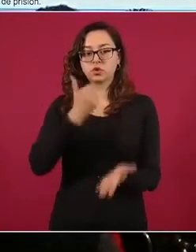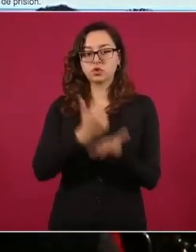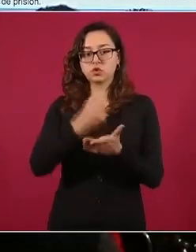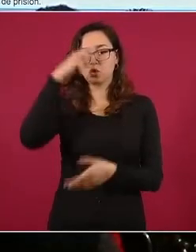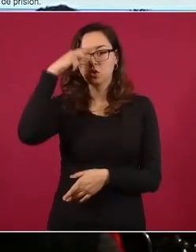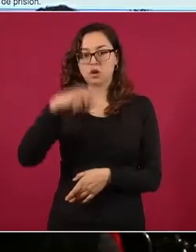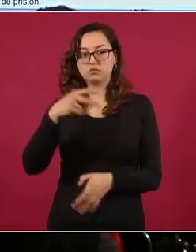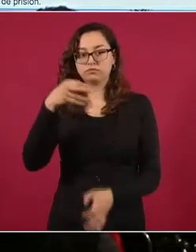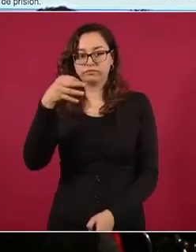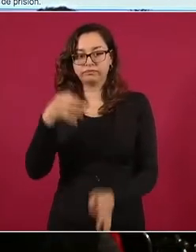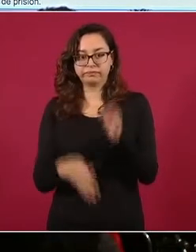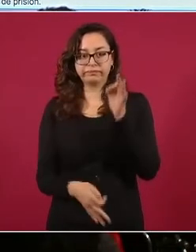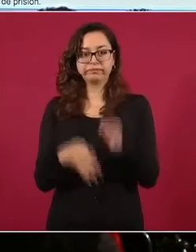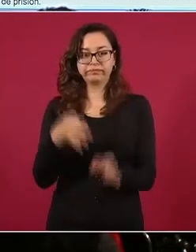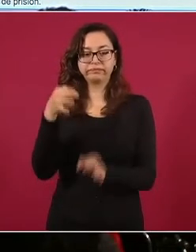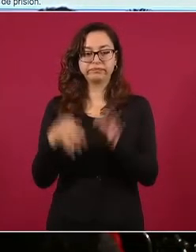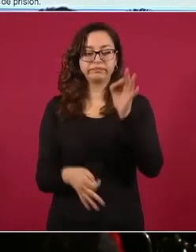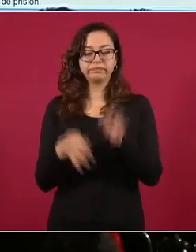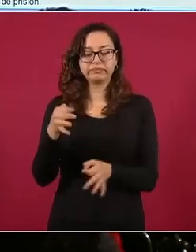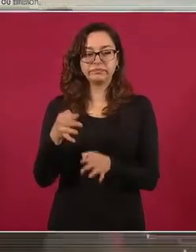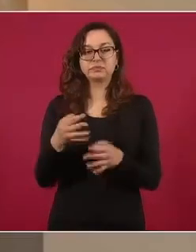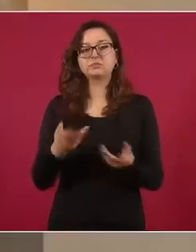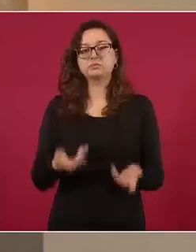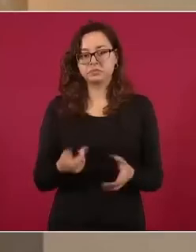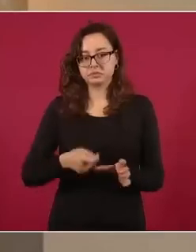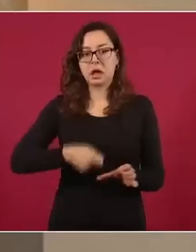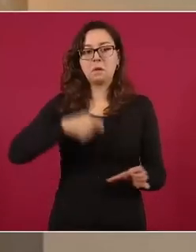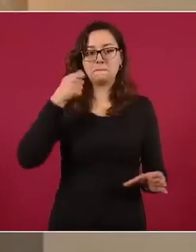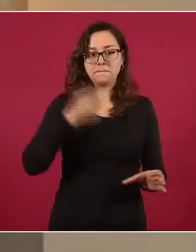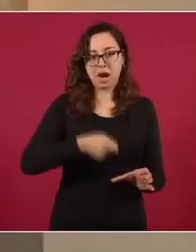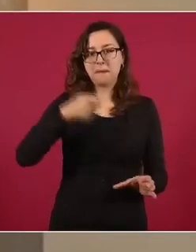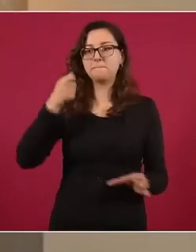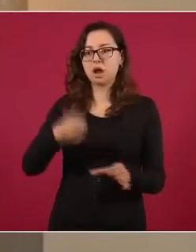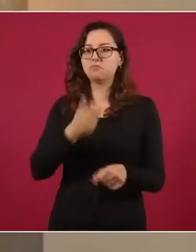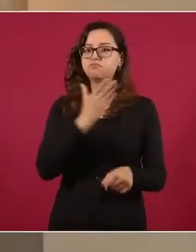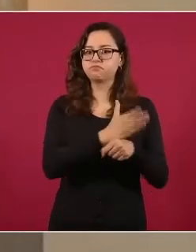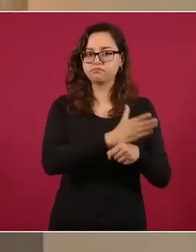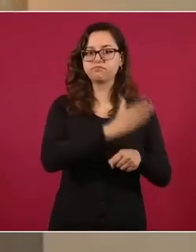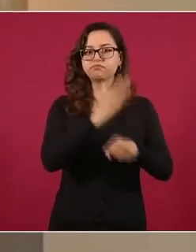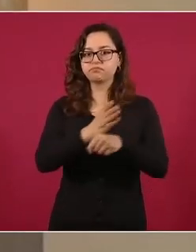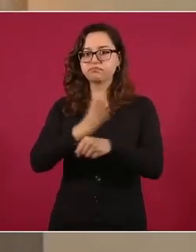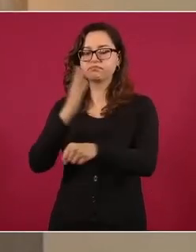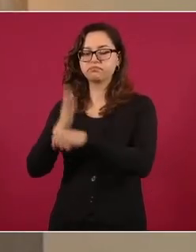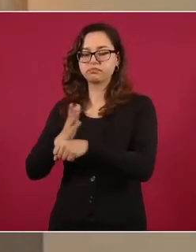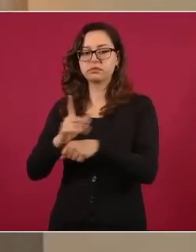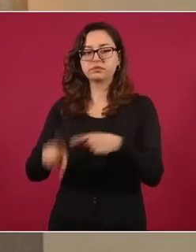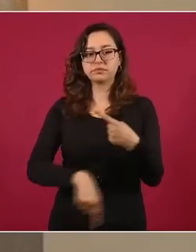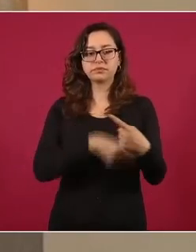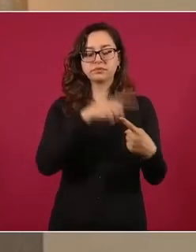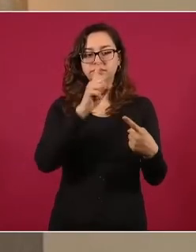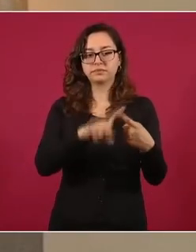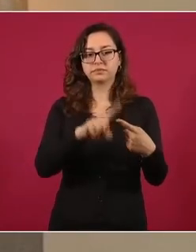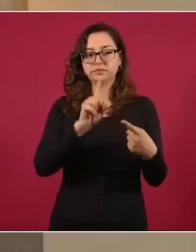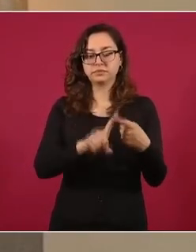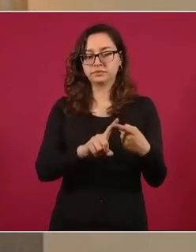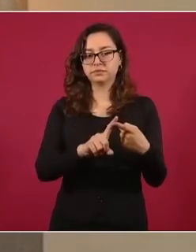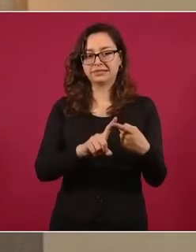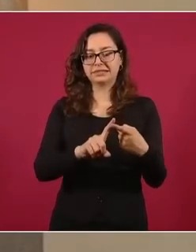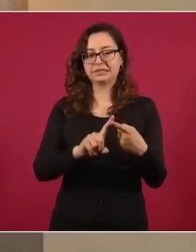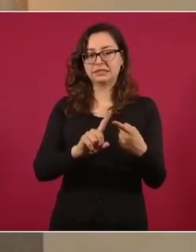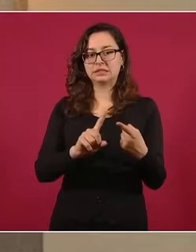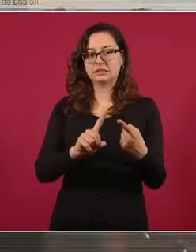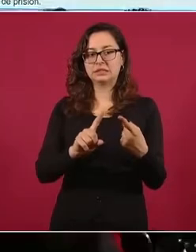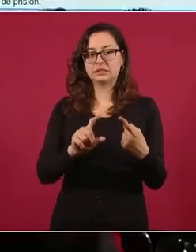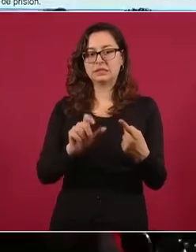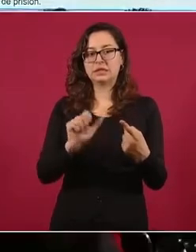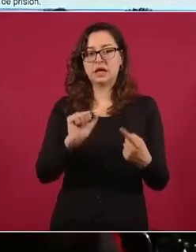Tribunal de la Ciudad de México, diferentes sentencias condenatorias, una por violación agravada en